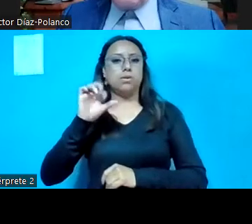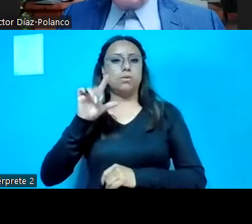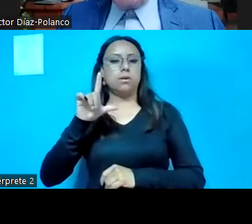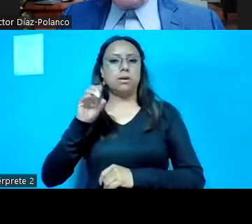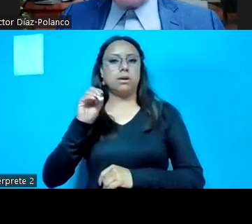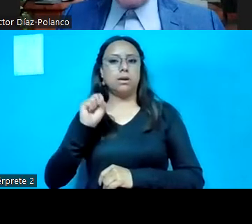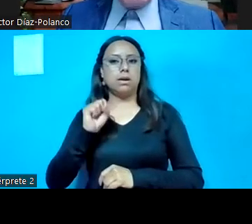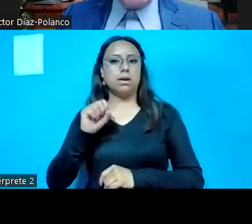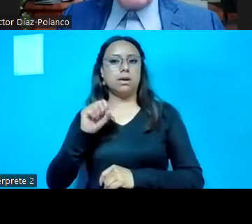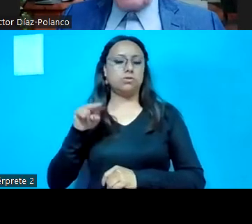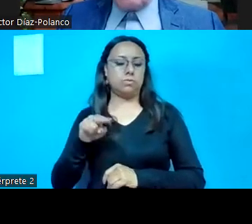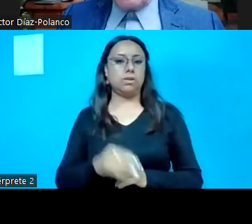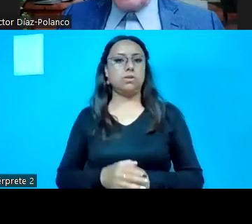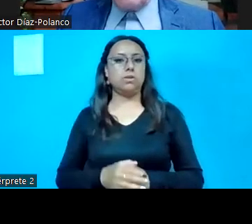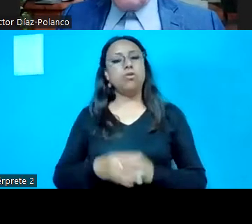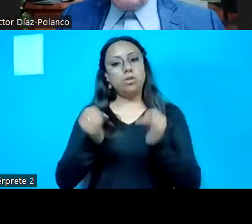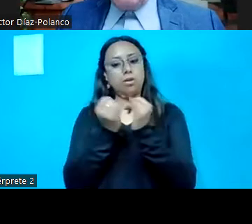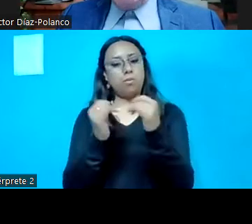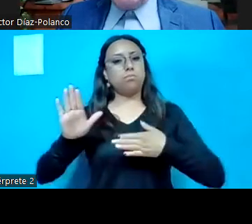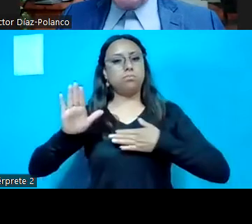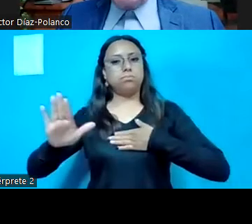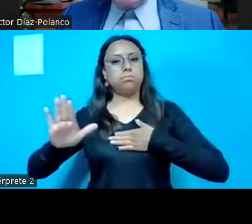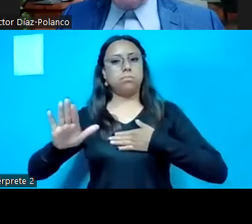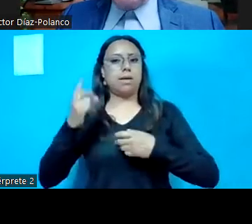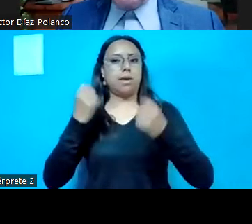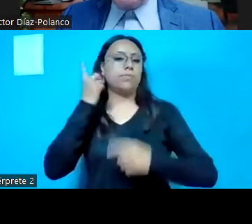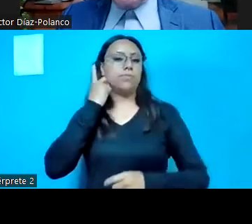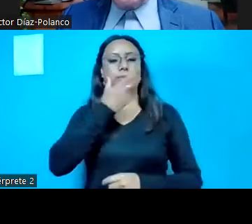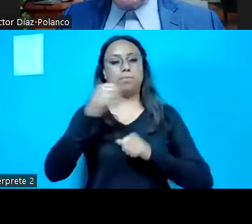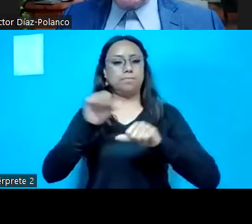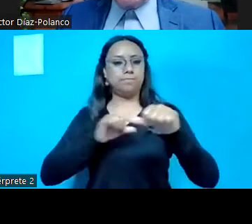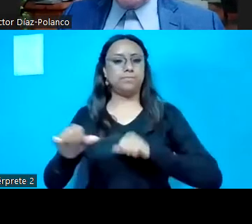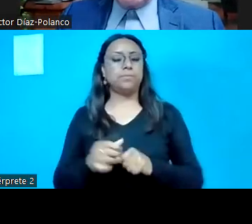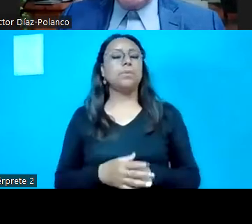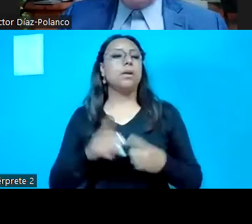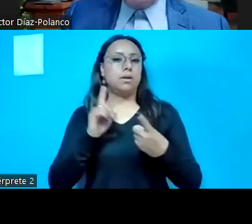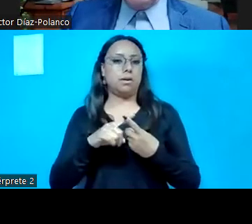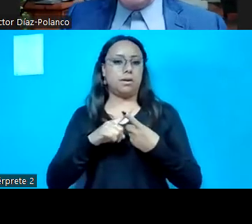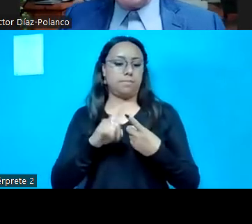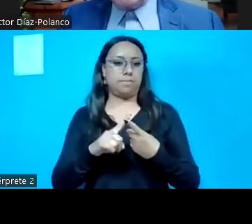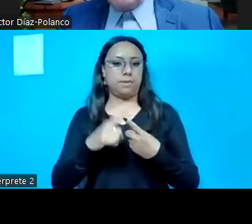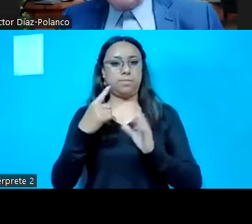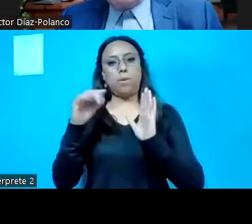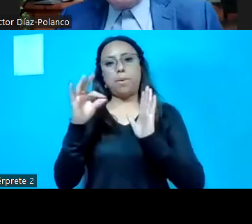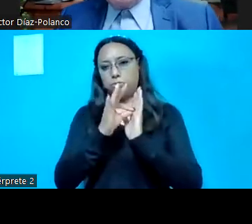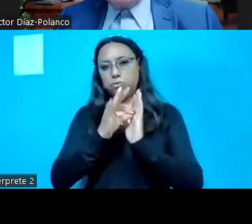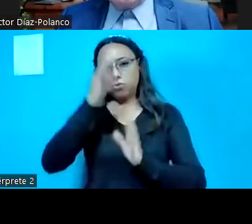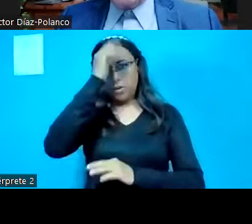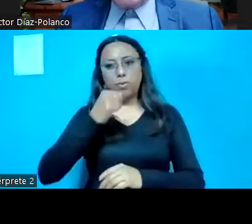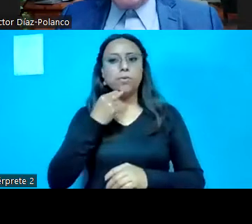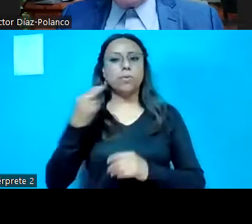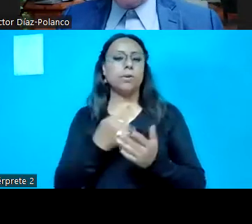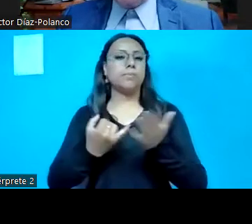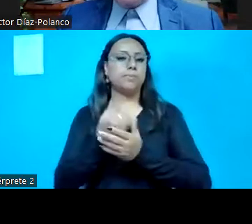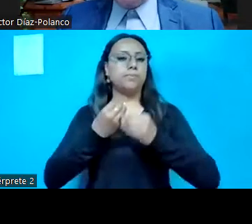Cinco proposiciones. La primera, con punto de acuerdo de urgente y obvia resolución, para